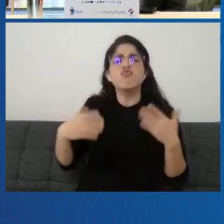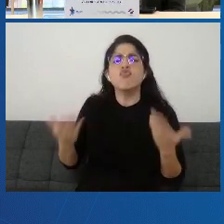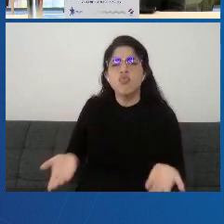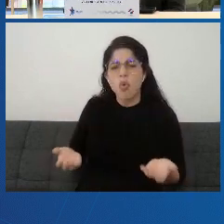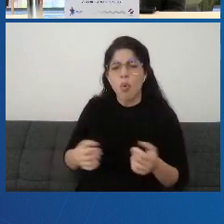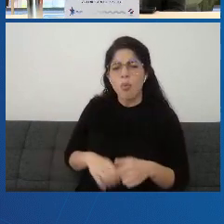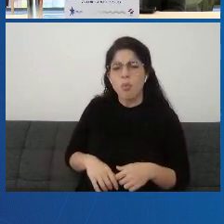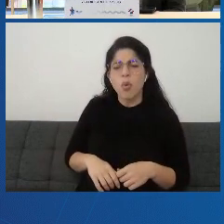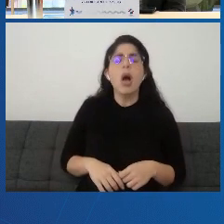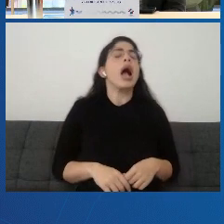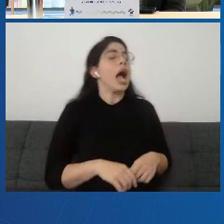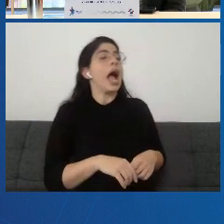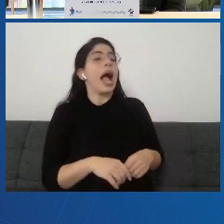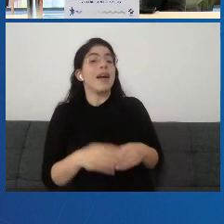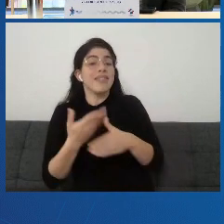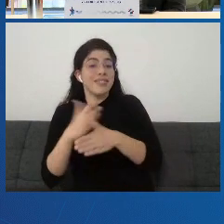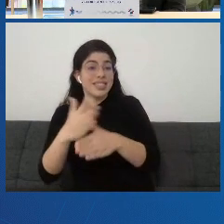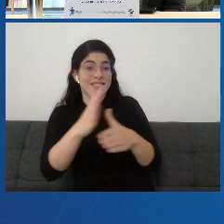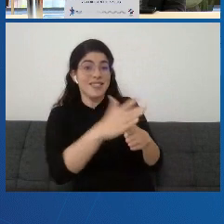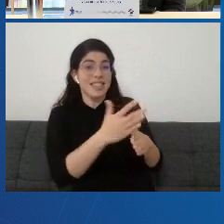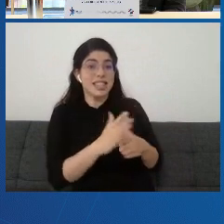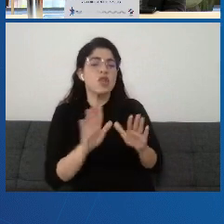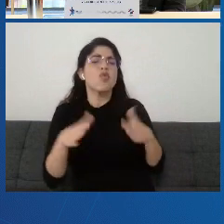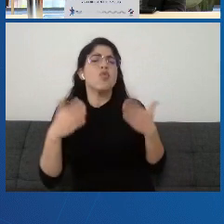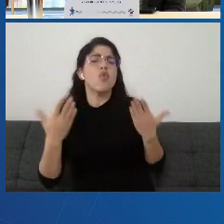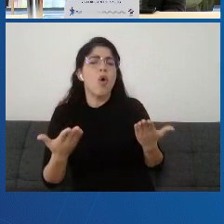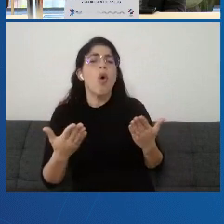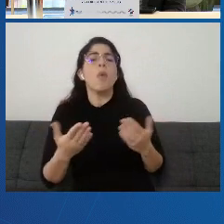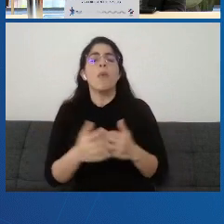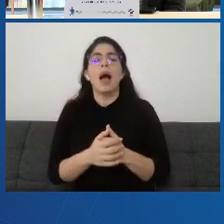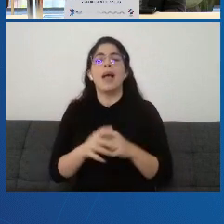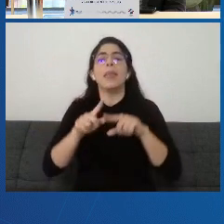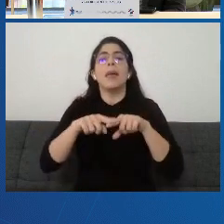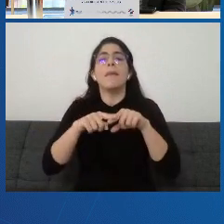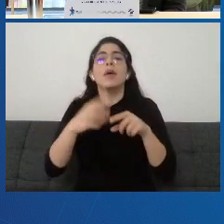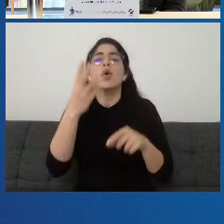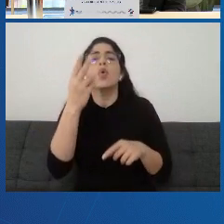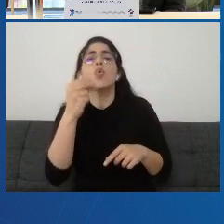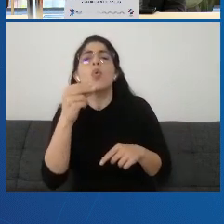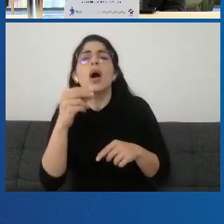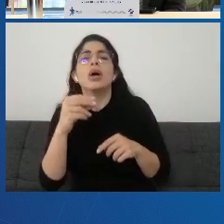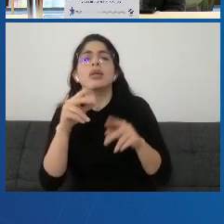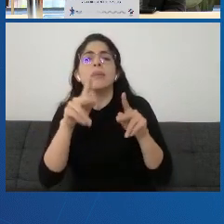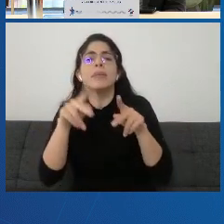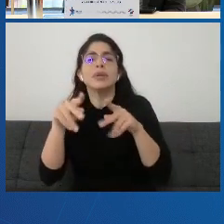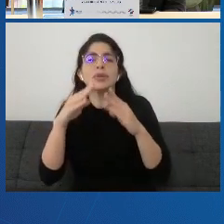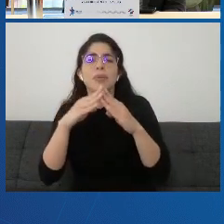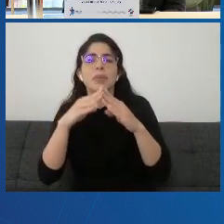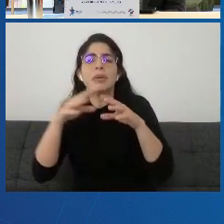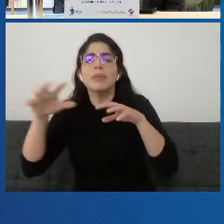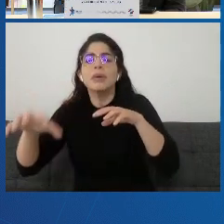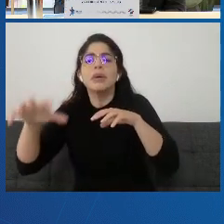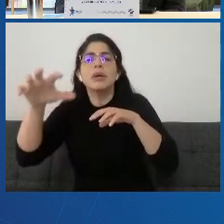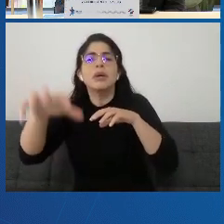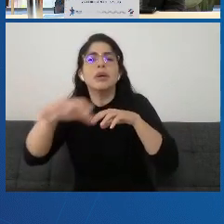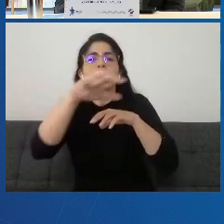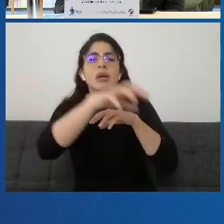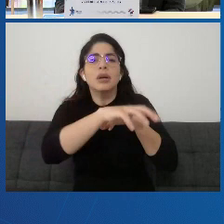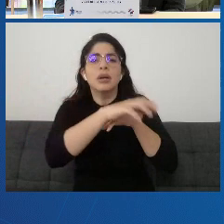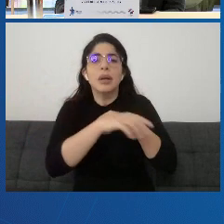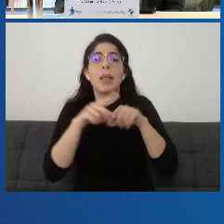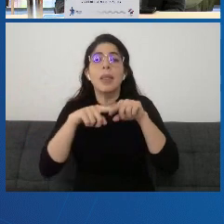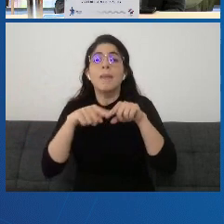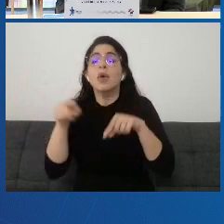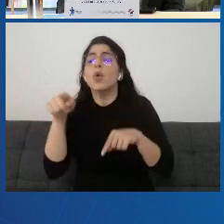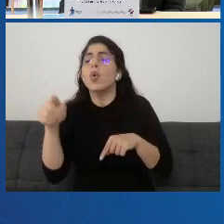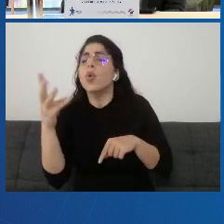La distribución se hace proporcionalmente a la población de las áreas de salud, ¿verdad? Para que, proporcionalmente al número de